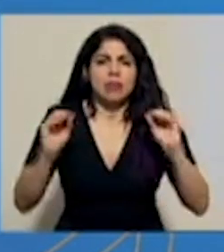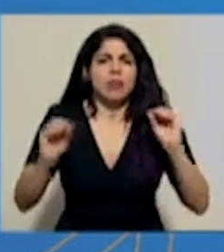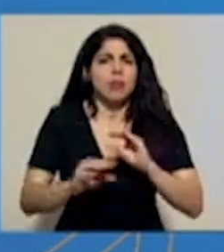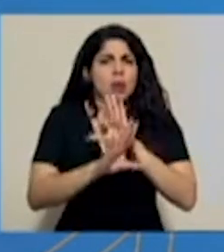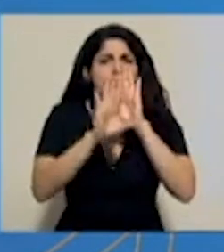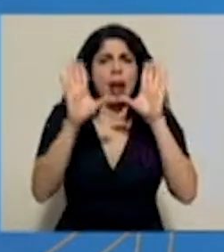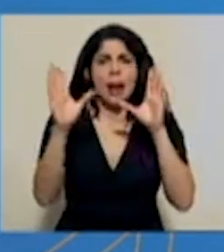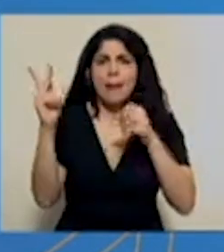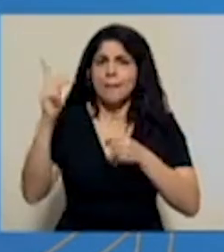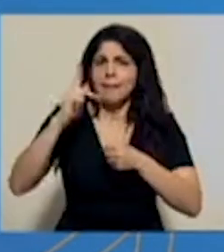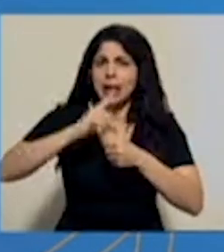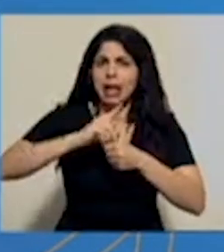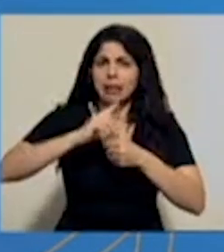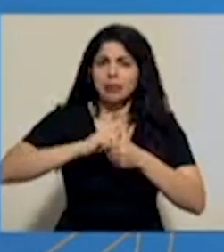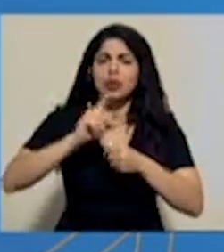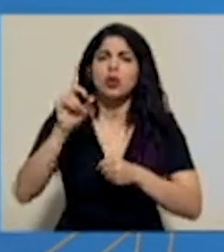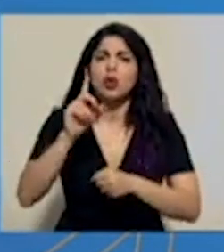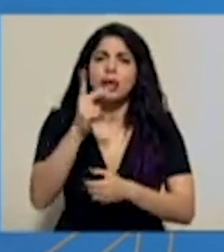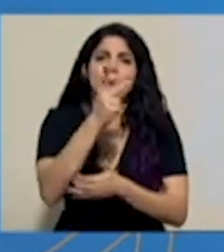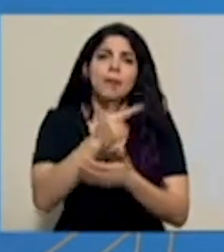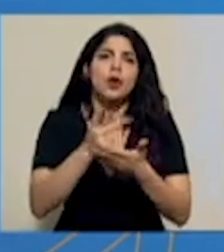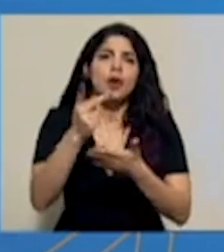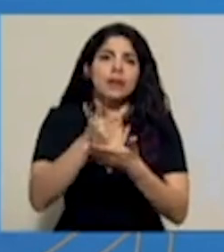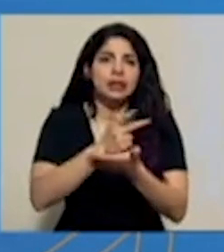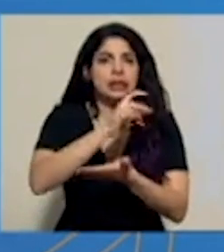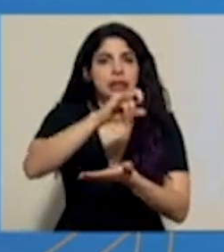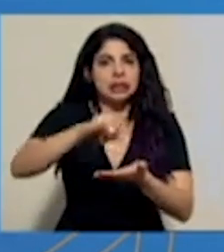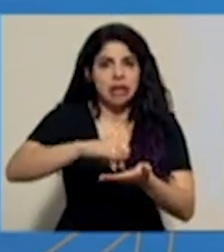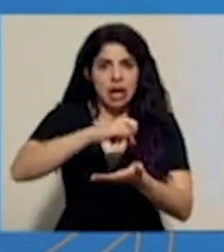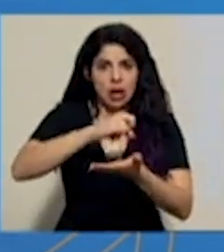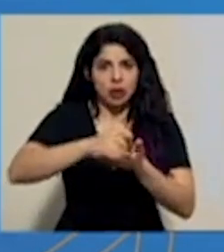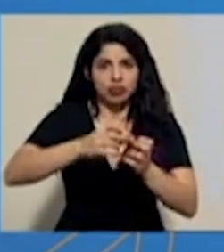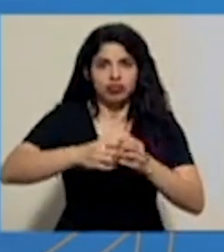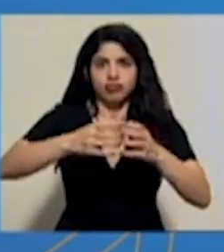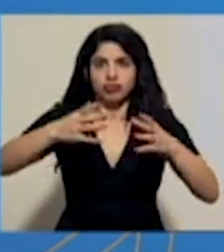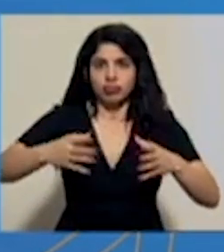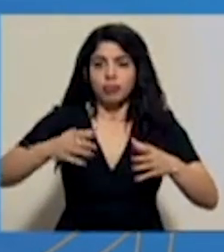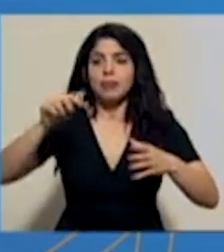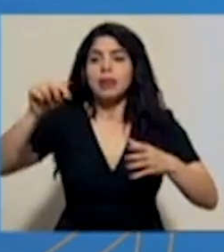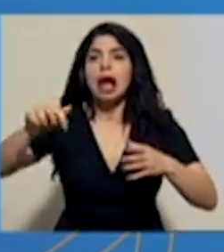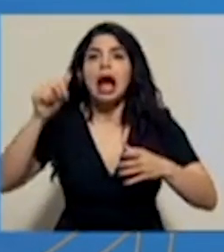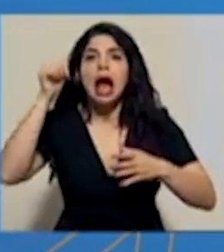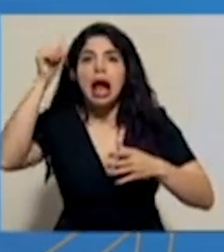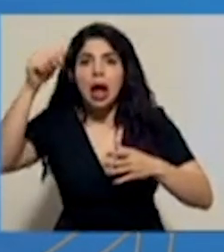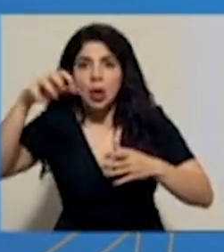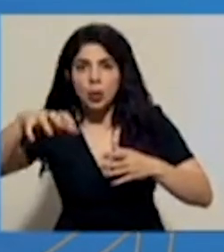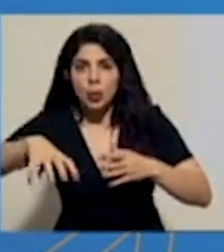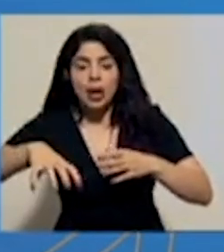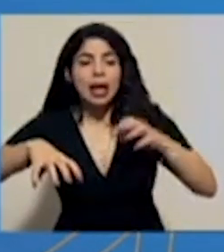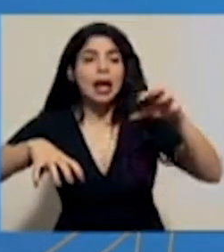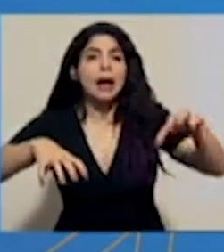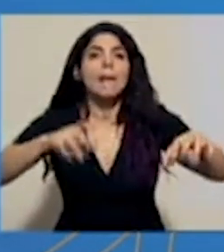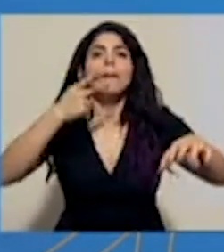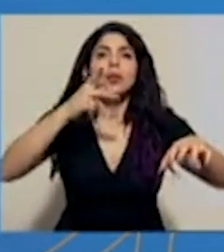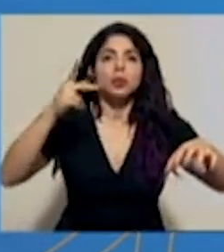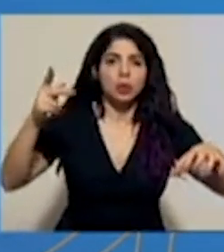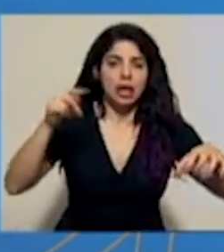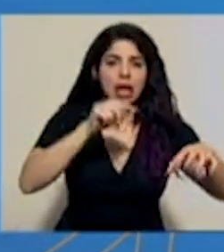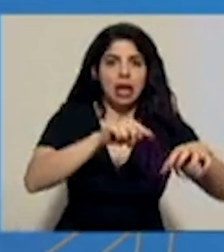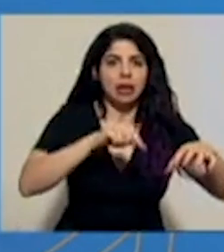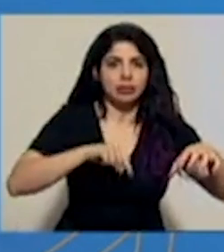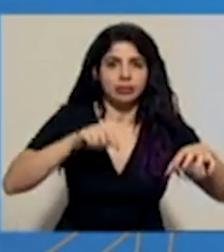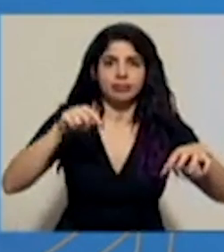participación en la provincia de San José, en la provincia de Alajuela y en la provincia de Punta Arenas